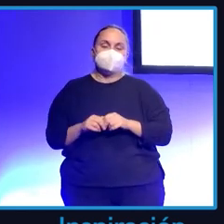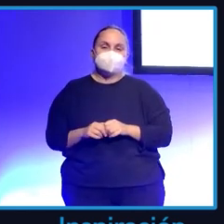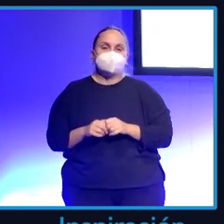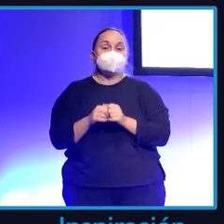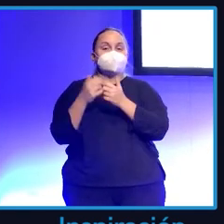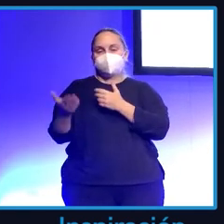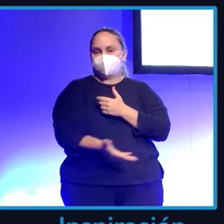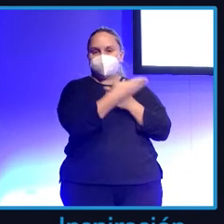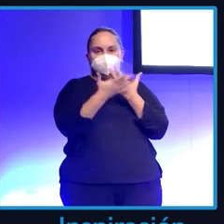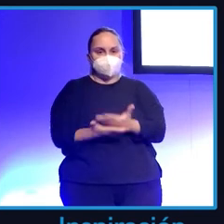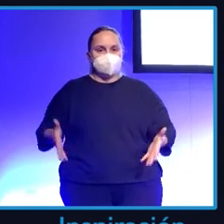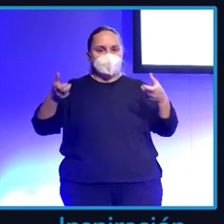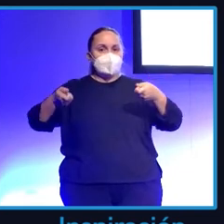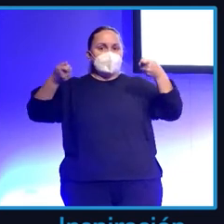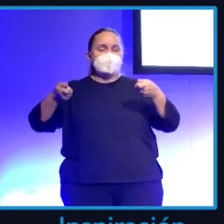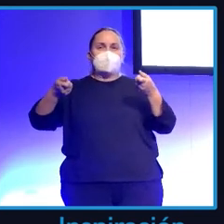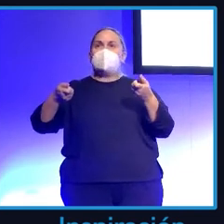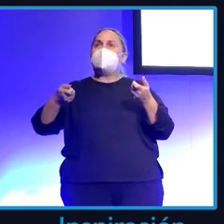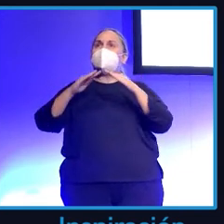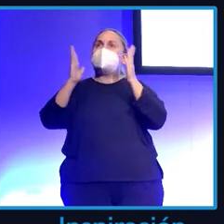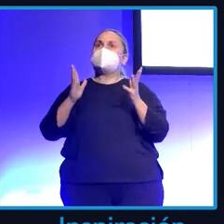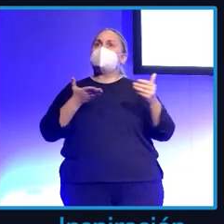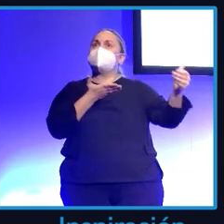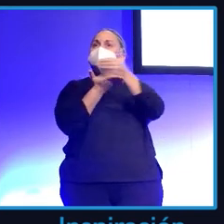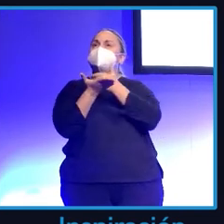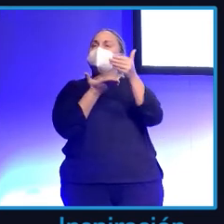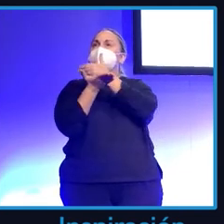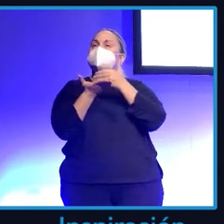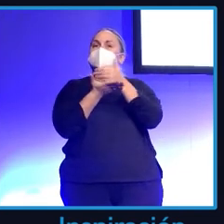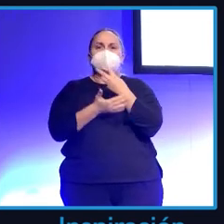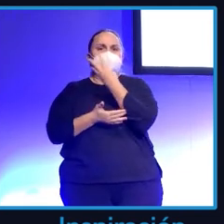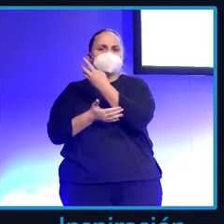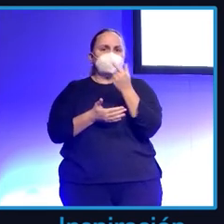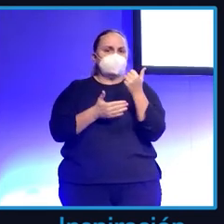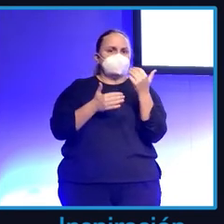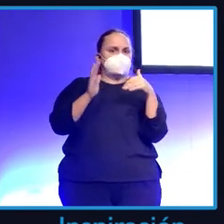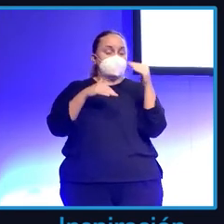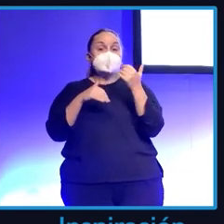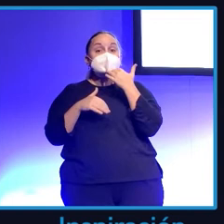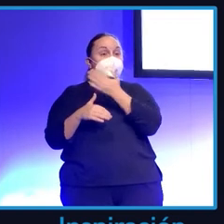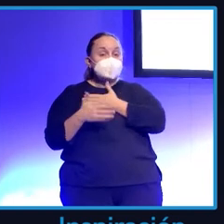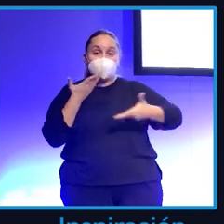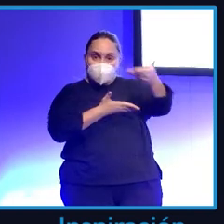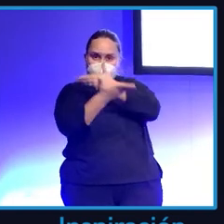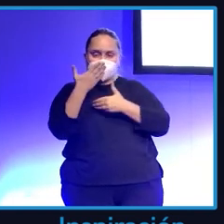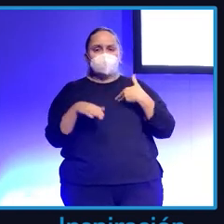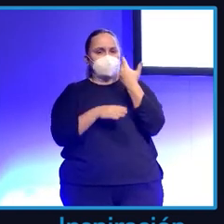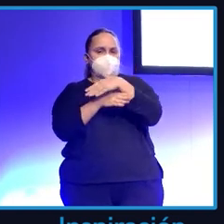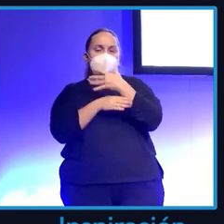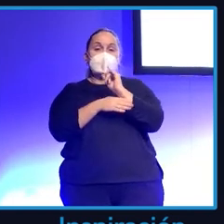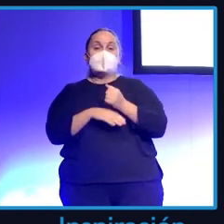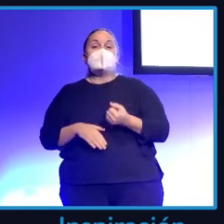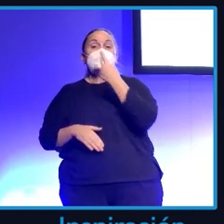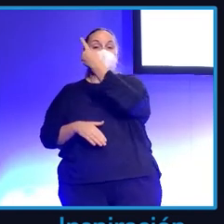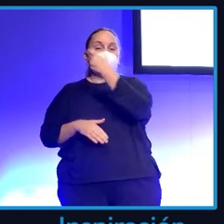Estos son los barreños. Tengo en mi casa ya 30 y algunos. Pero bueno, si queréis colaborar con la causa, tengo un apartado de correos, que es el 100